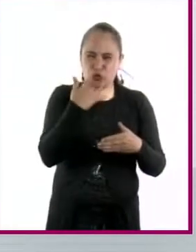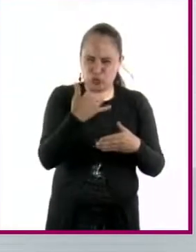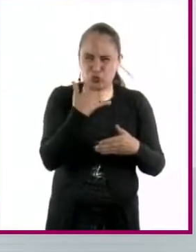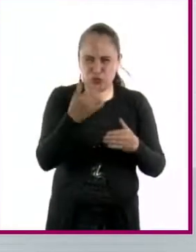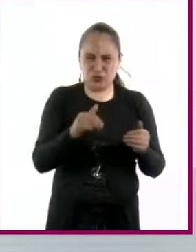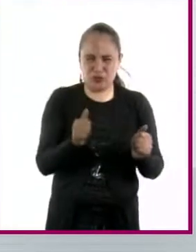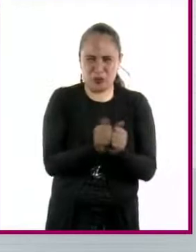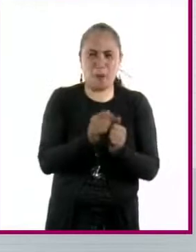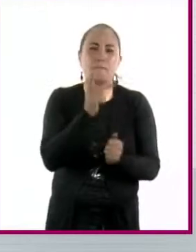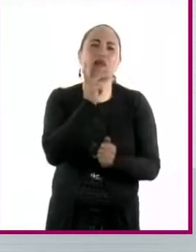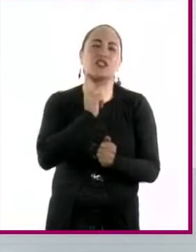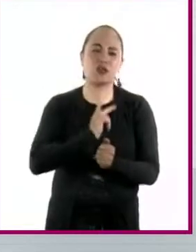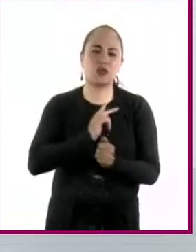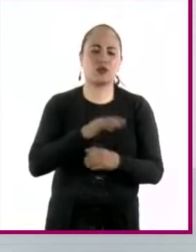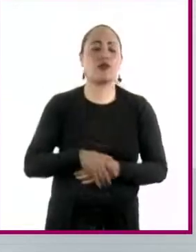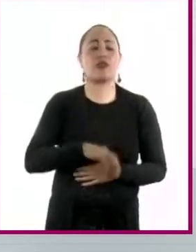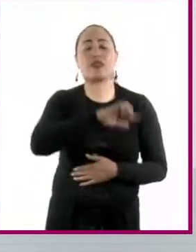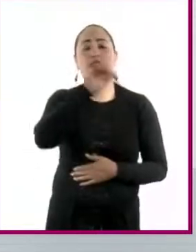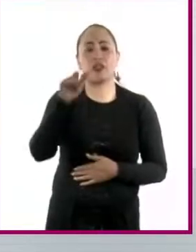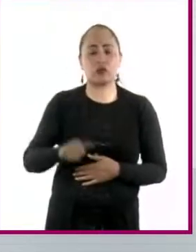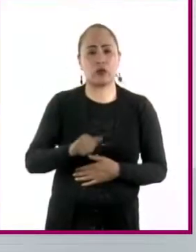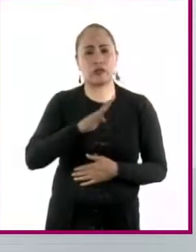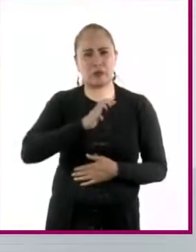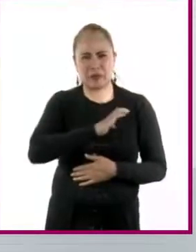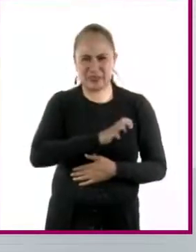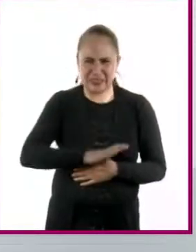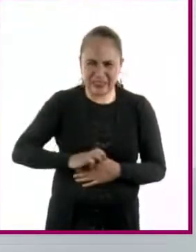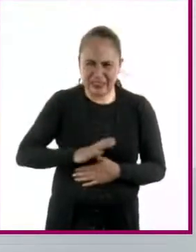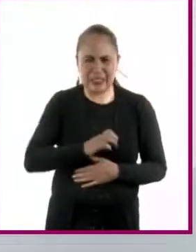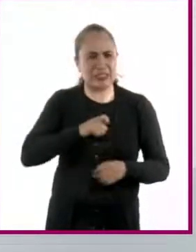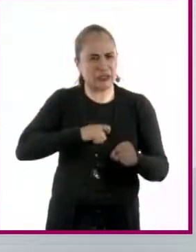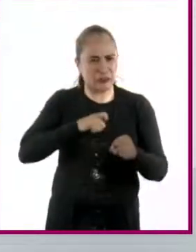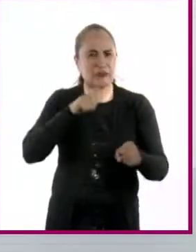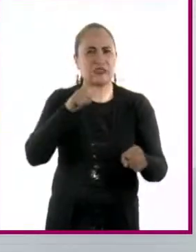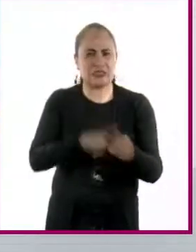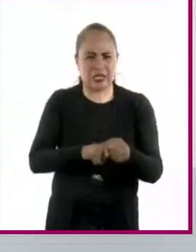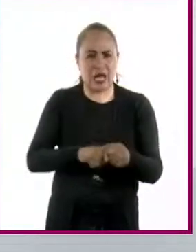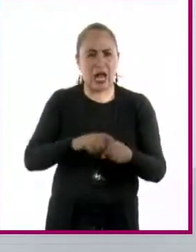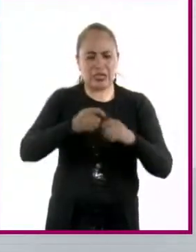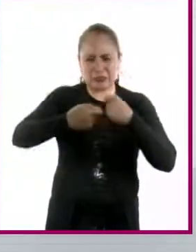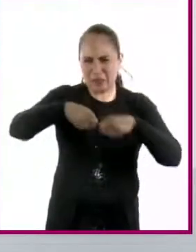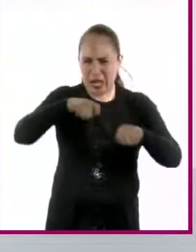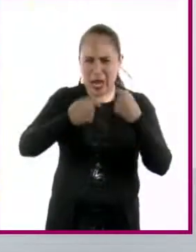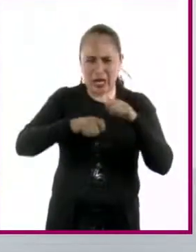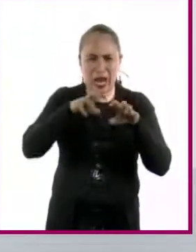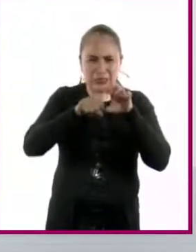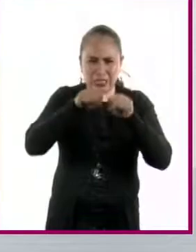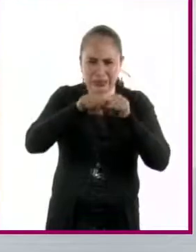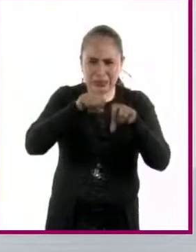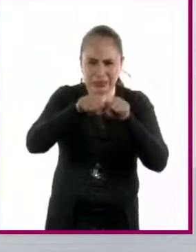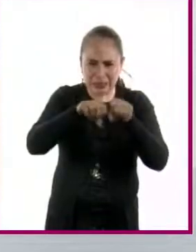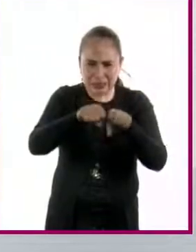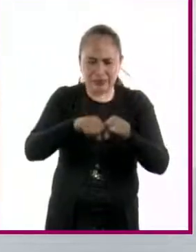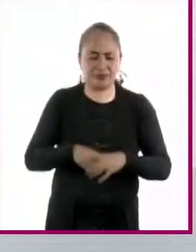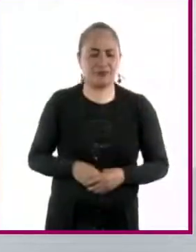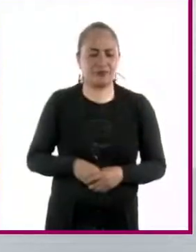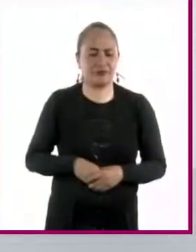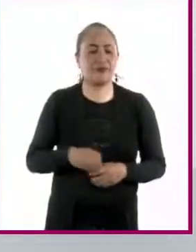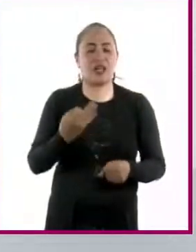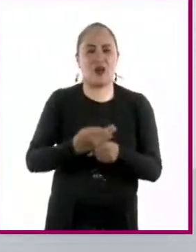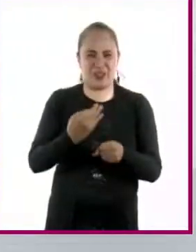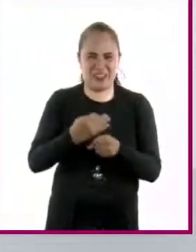procesos biológicos donde haces bacterias especiales que se coman el plástico. Hemos oído mucho del famoso